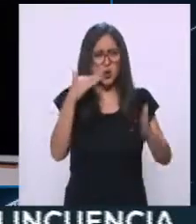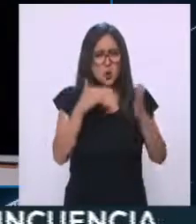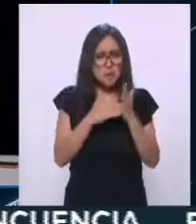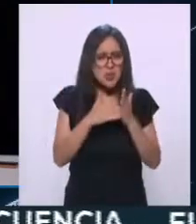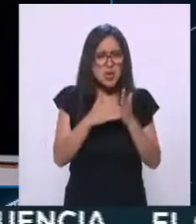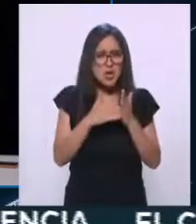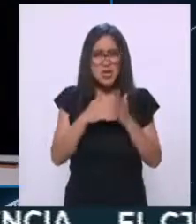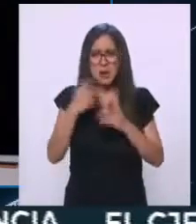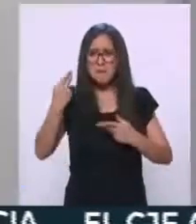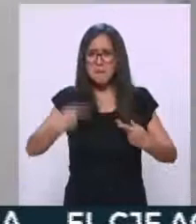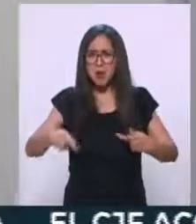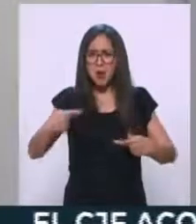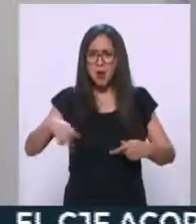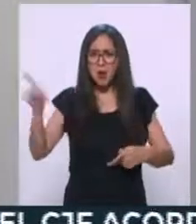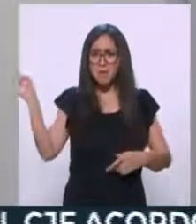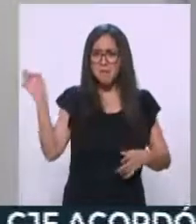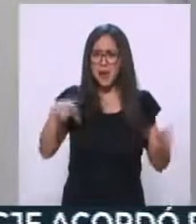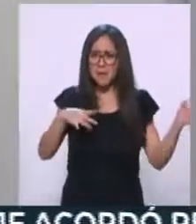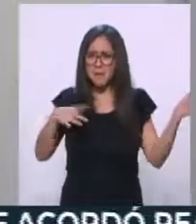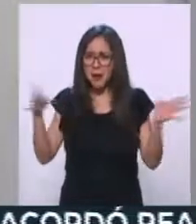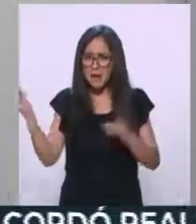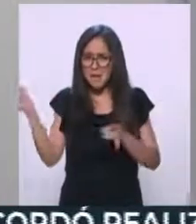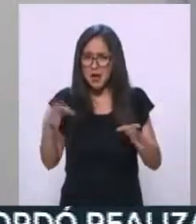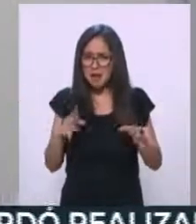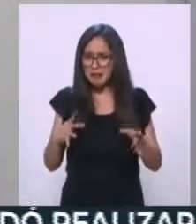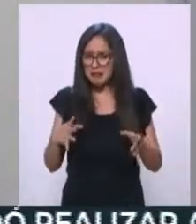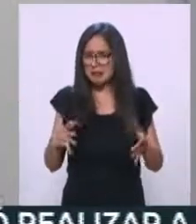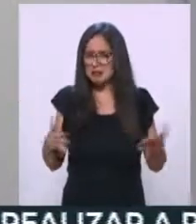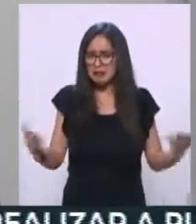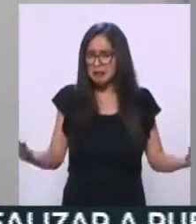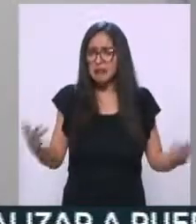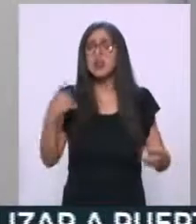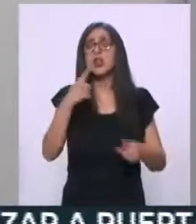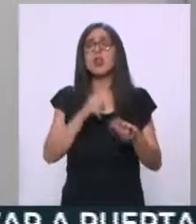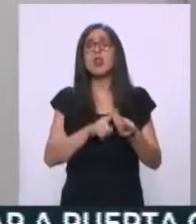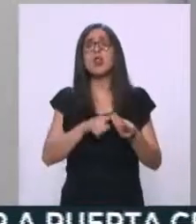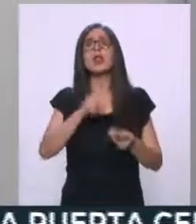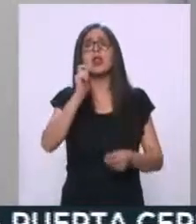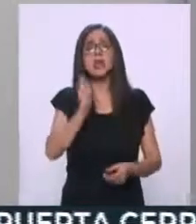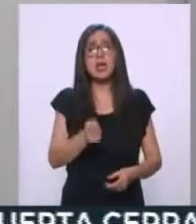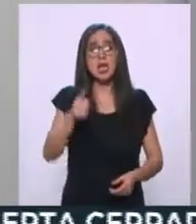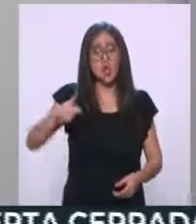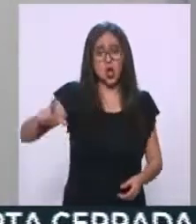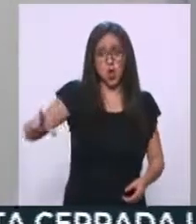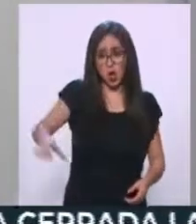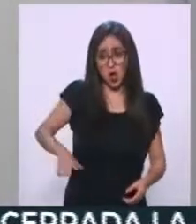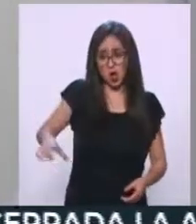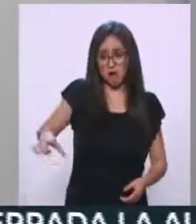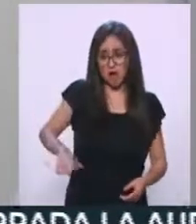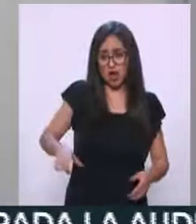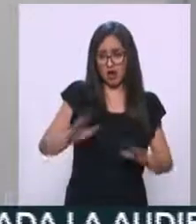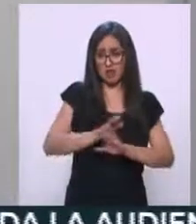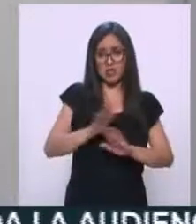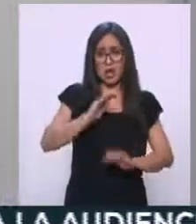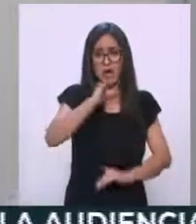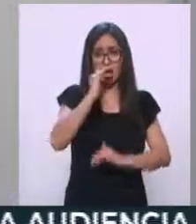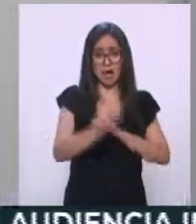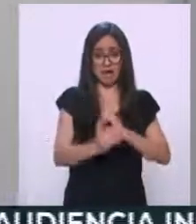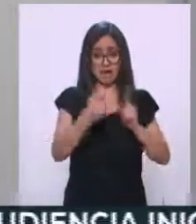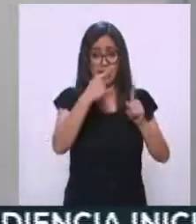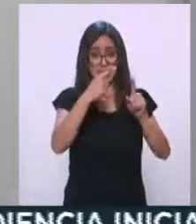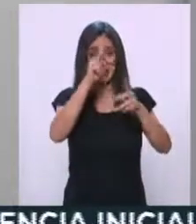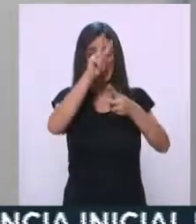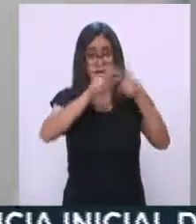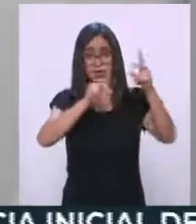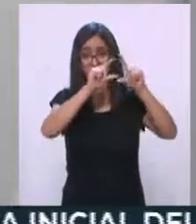son muy orgánicos que digamos. La primera, original. Hay un topic que se llama Este gobierno ya se acabó, es decir, la